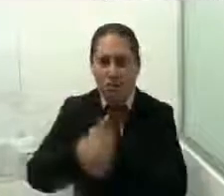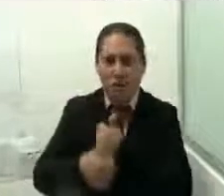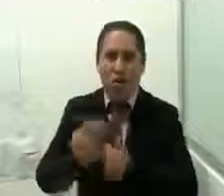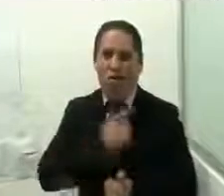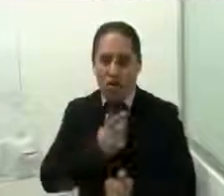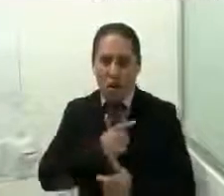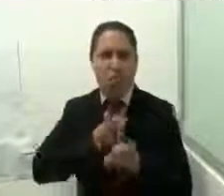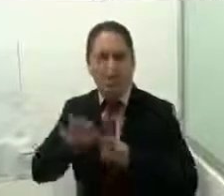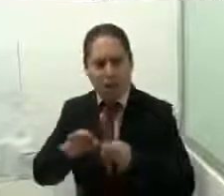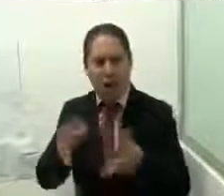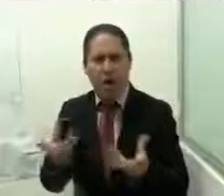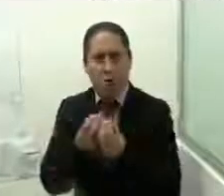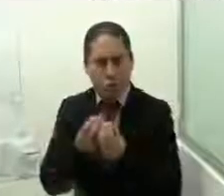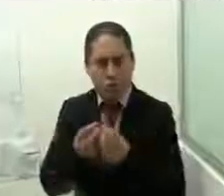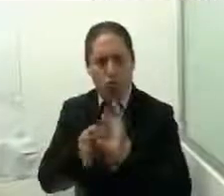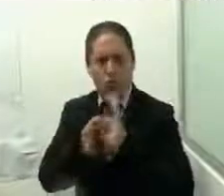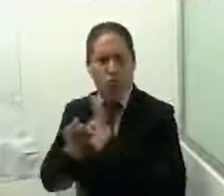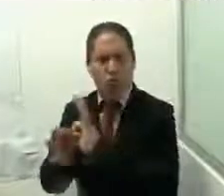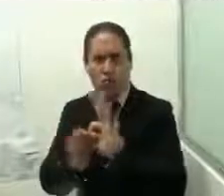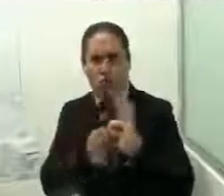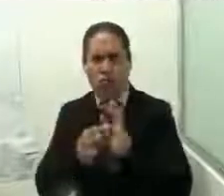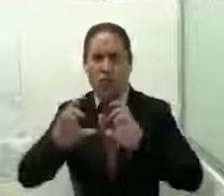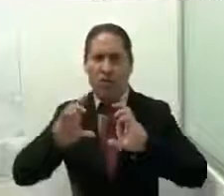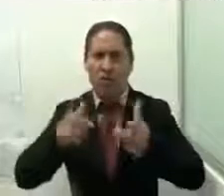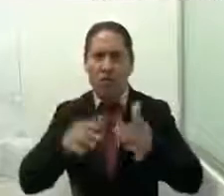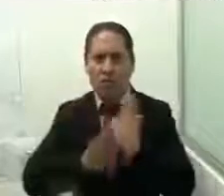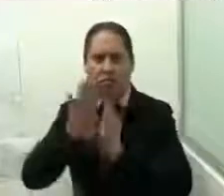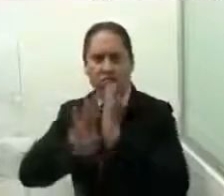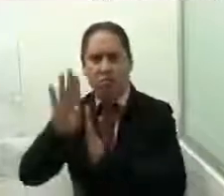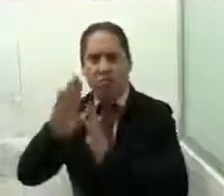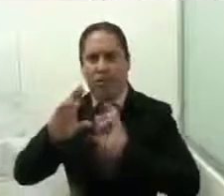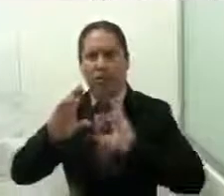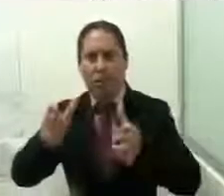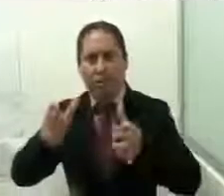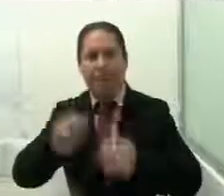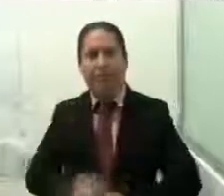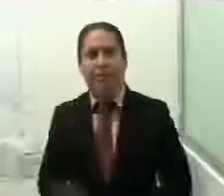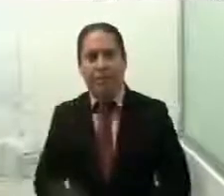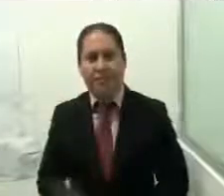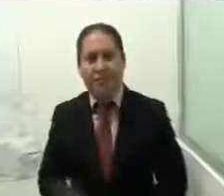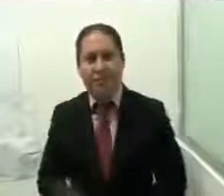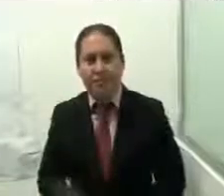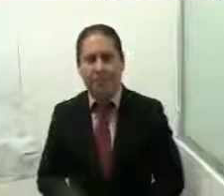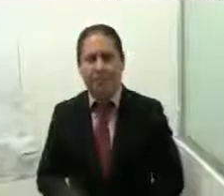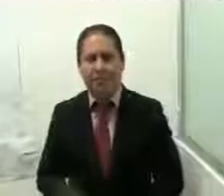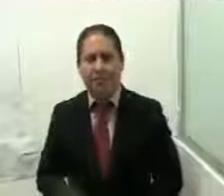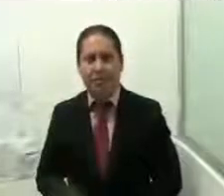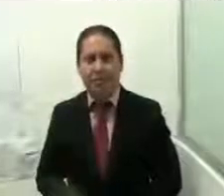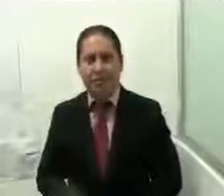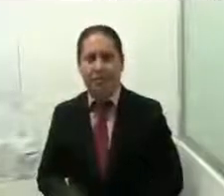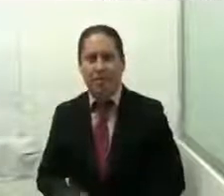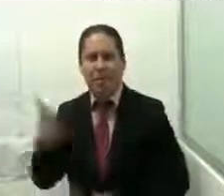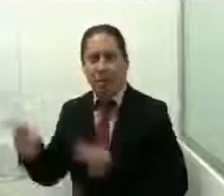trabajar juntos, hombres y mujeres chapanecos, por el progreso de nuestro querido Chiapas. Me permitiría hacer la siguiente